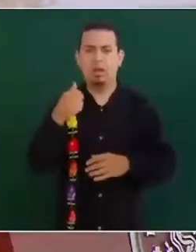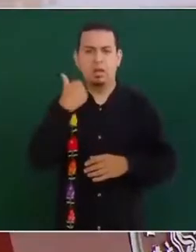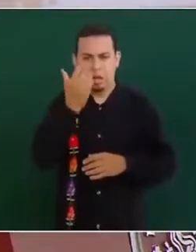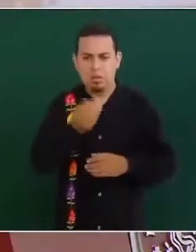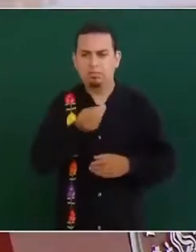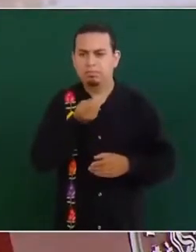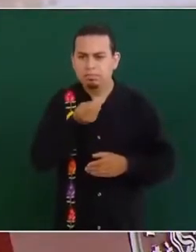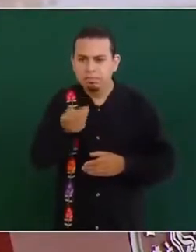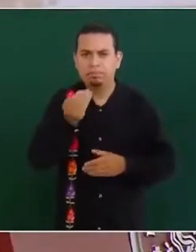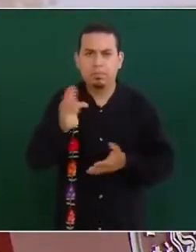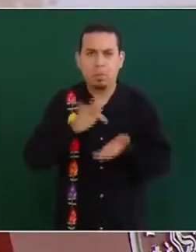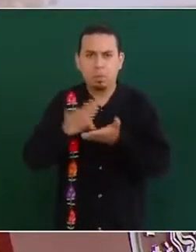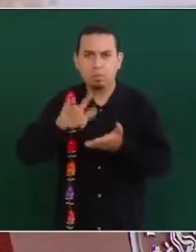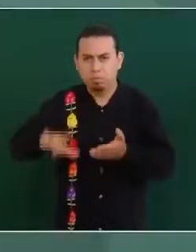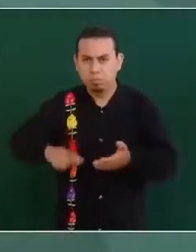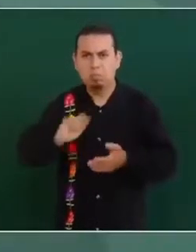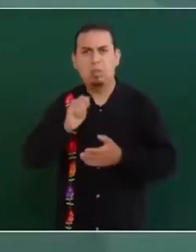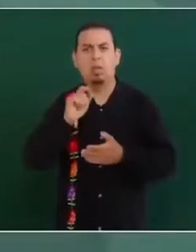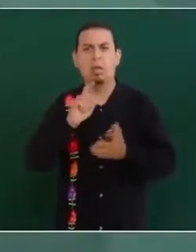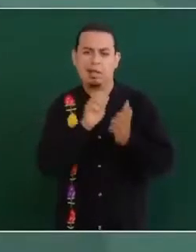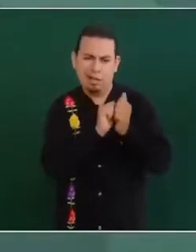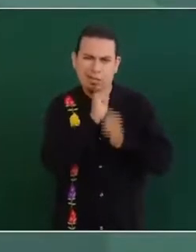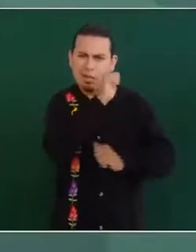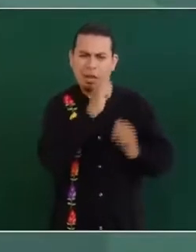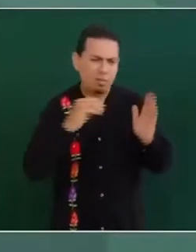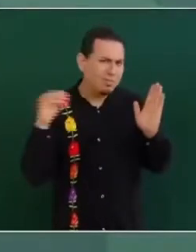ya está en la Constitución.